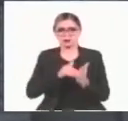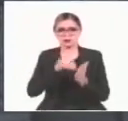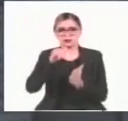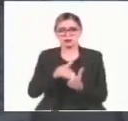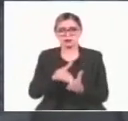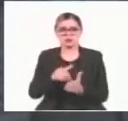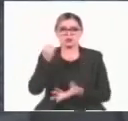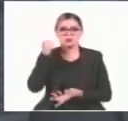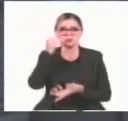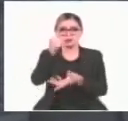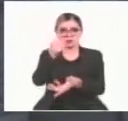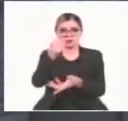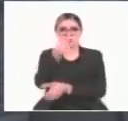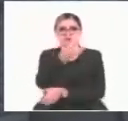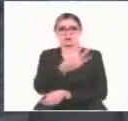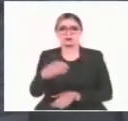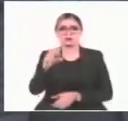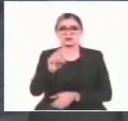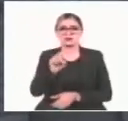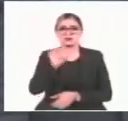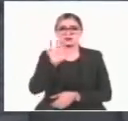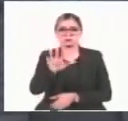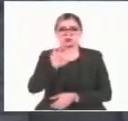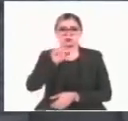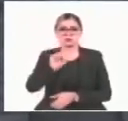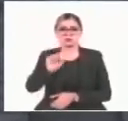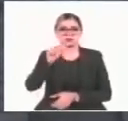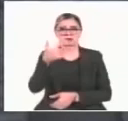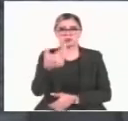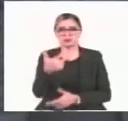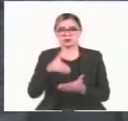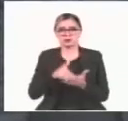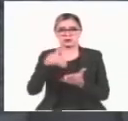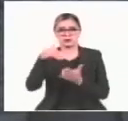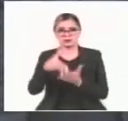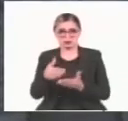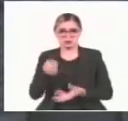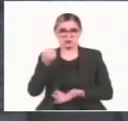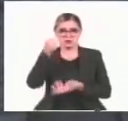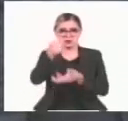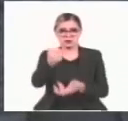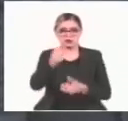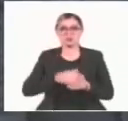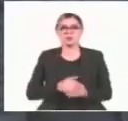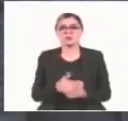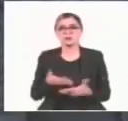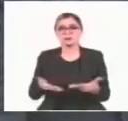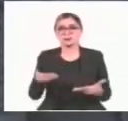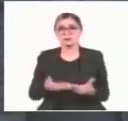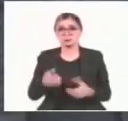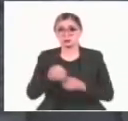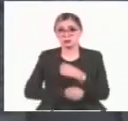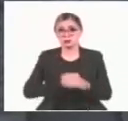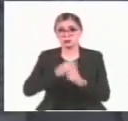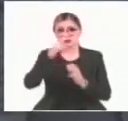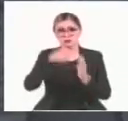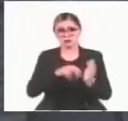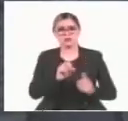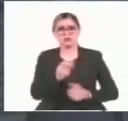de pesos, 335.8 millones de pesos. Para este año,